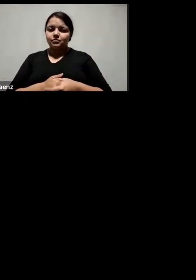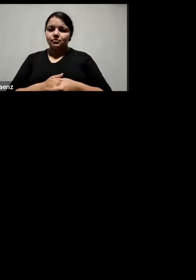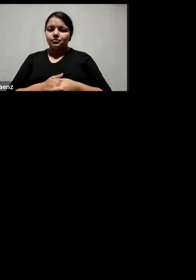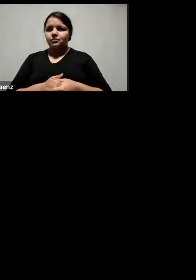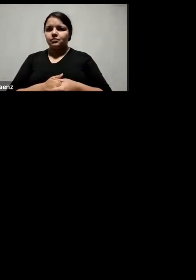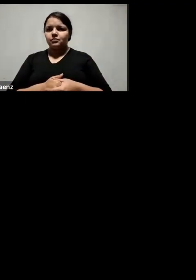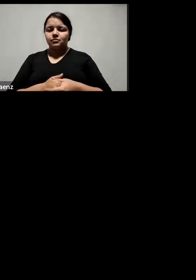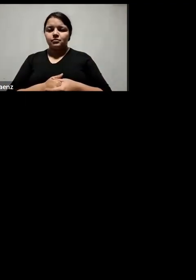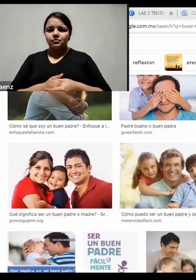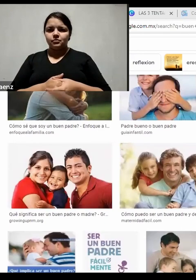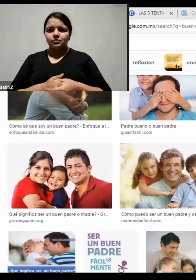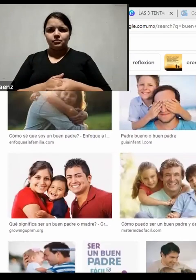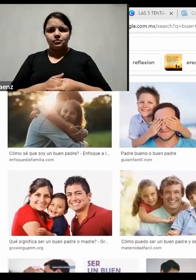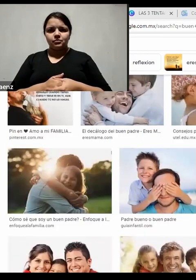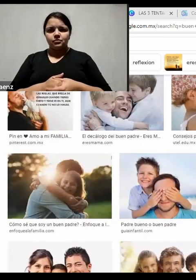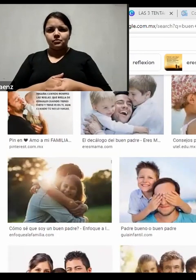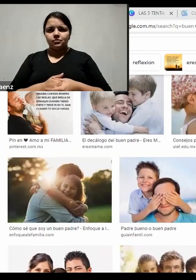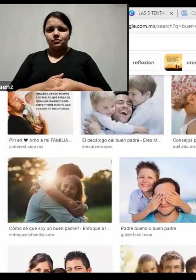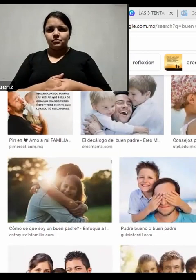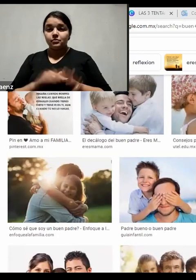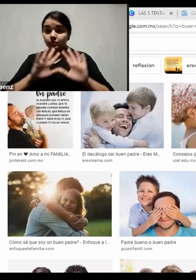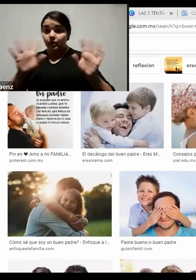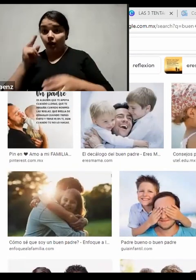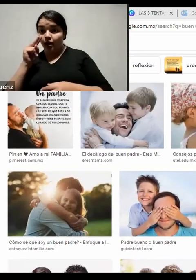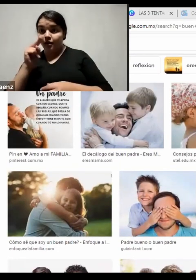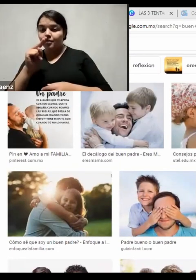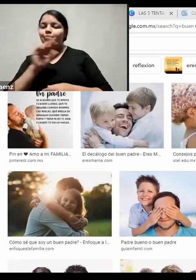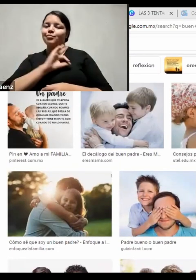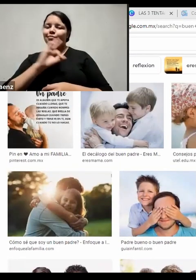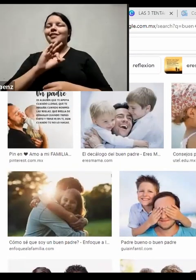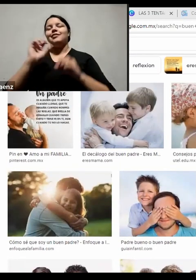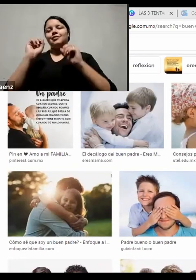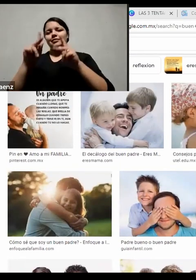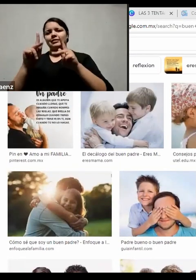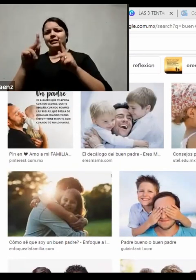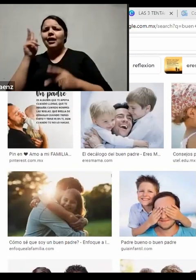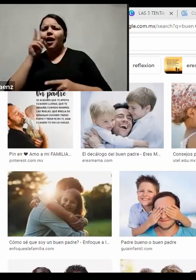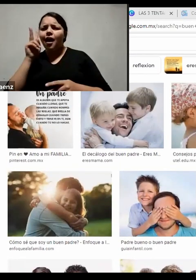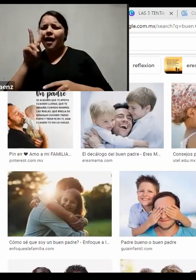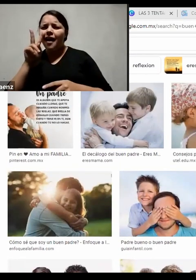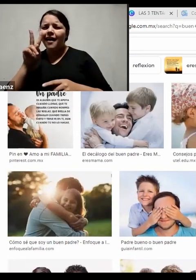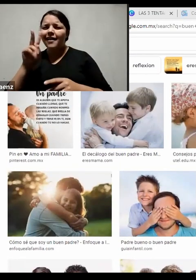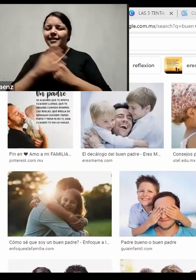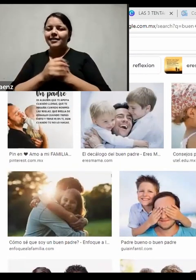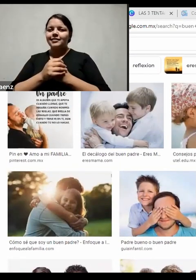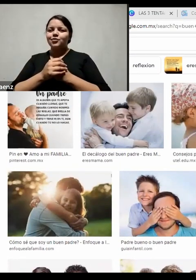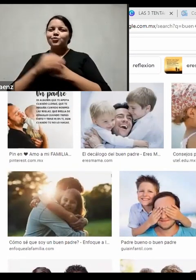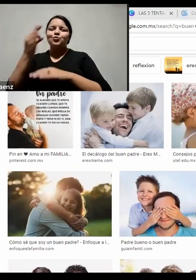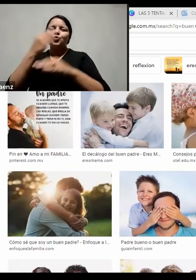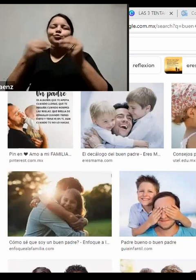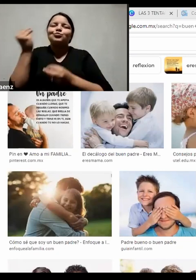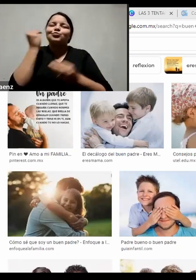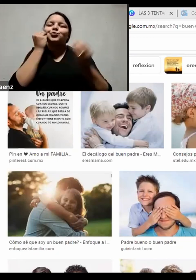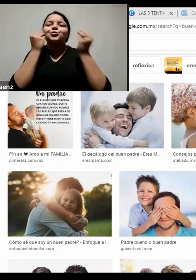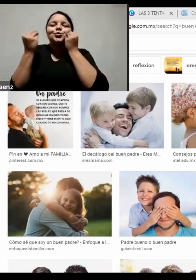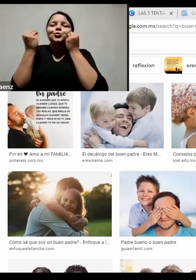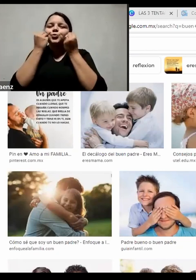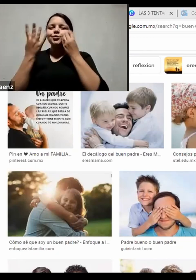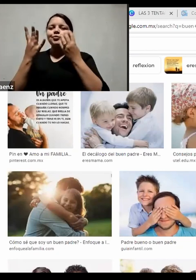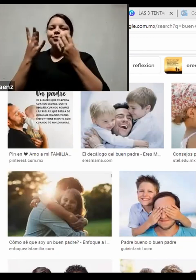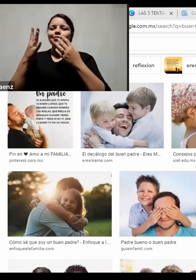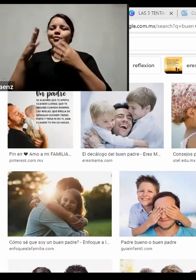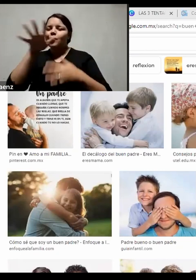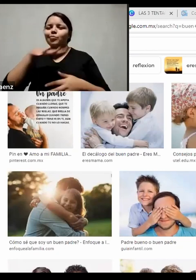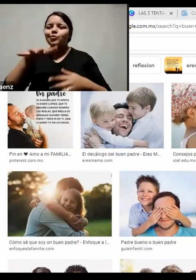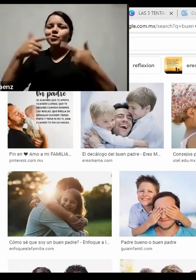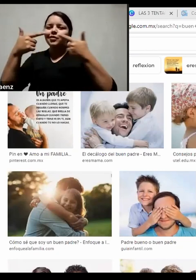Ahí sí, se debe de ver. Muy bien. Si ustedes ven las imágenes, todo lo que ustedes busquen en Google, lo